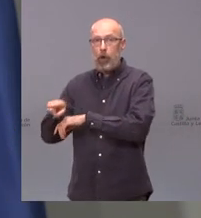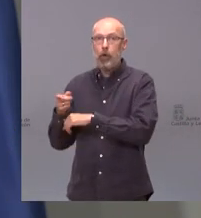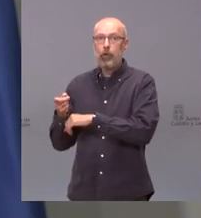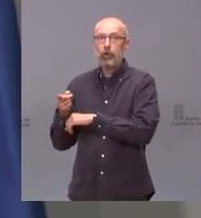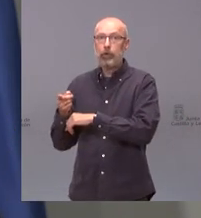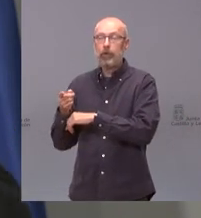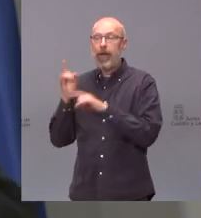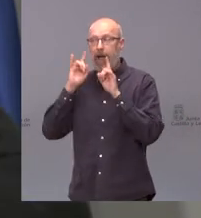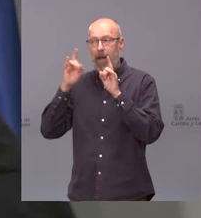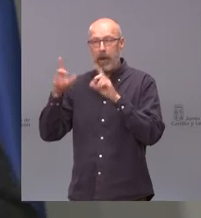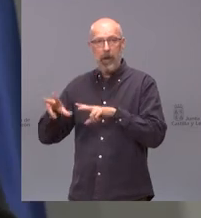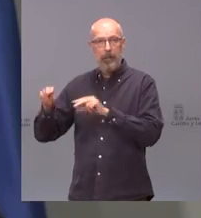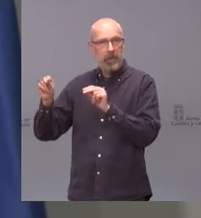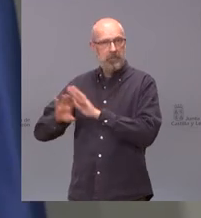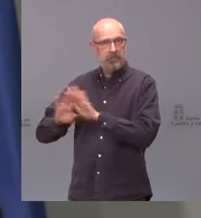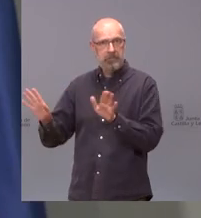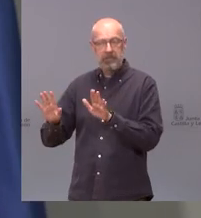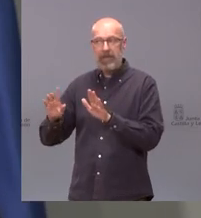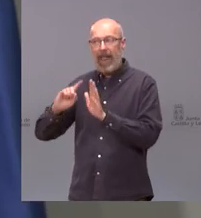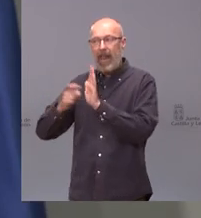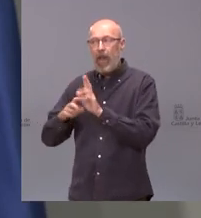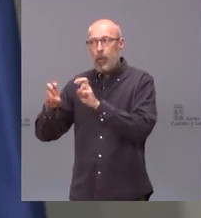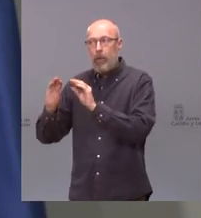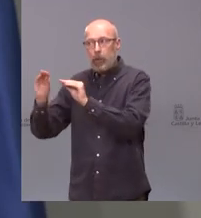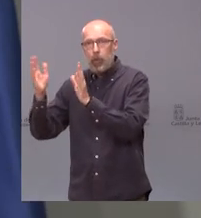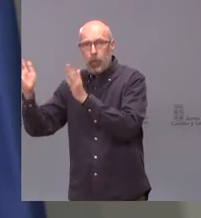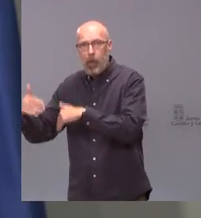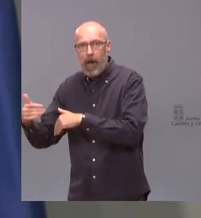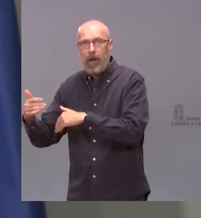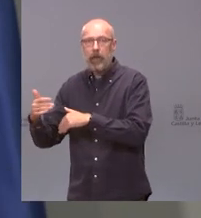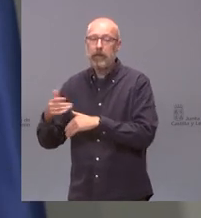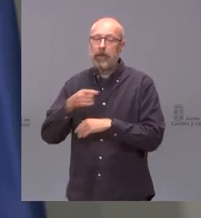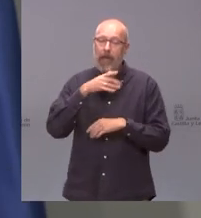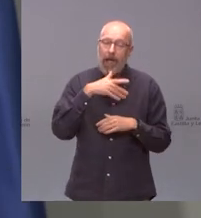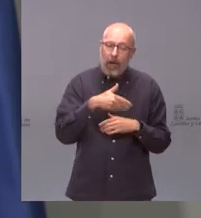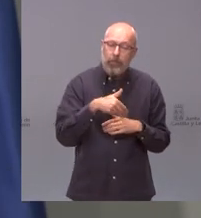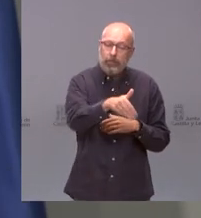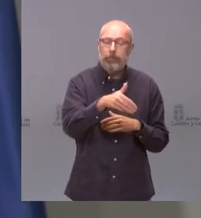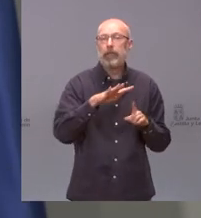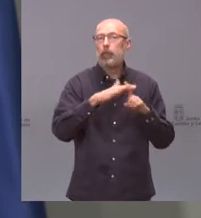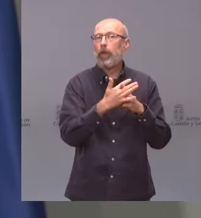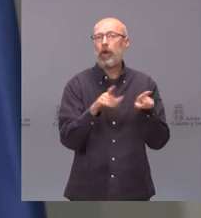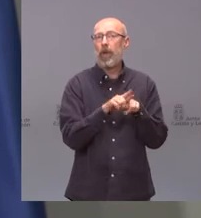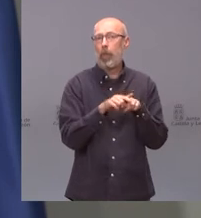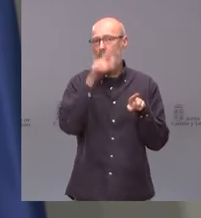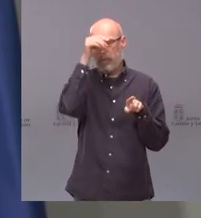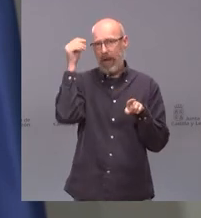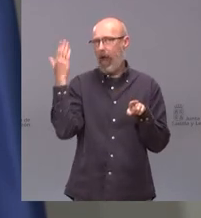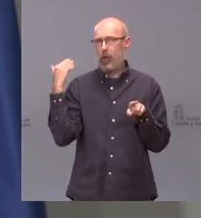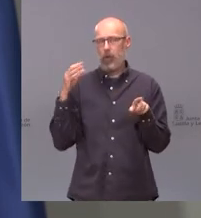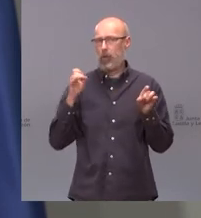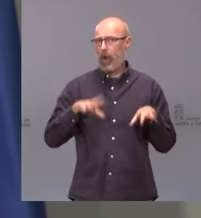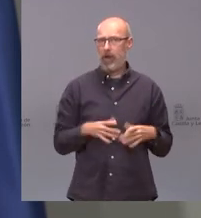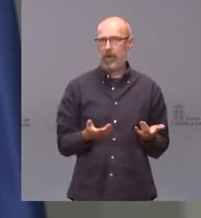el estado de alarma si el gobierno no legisla nosotros estaremos en la situación del verano anterior pero lo que no vamos a hacer es intentar